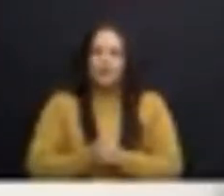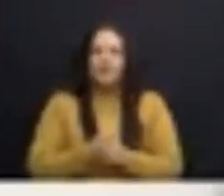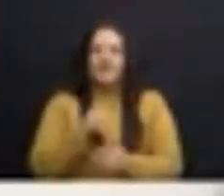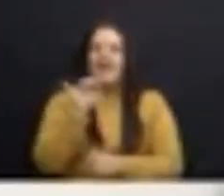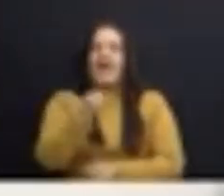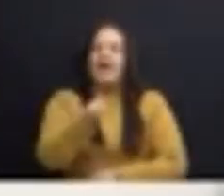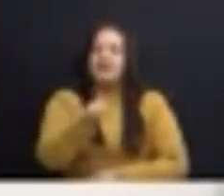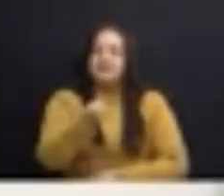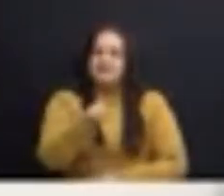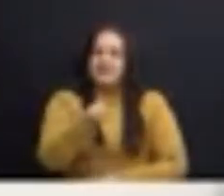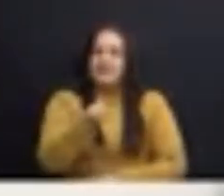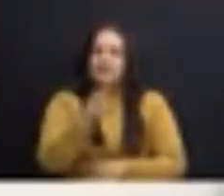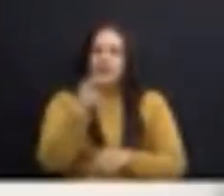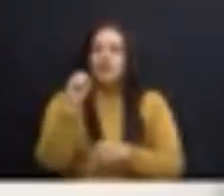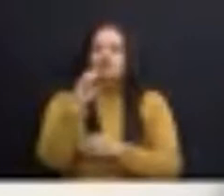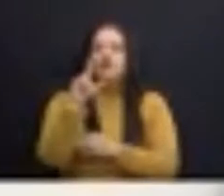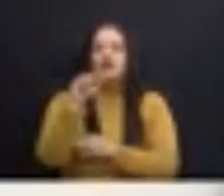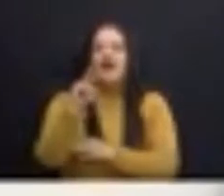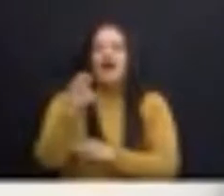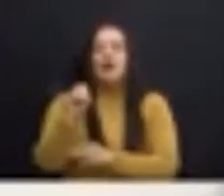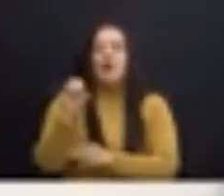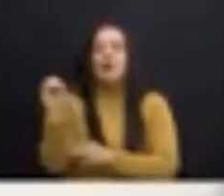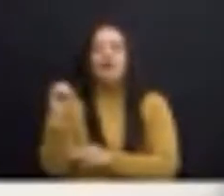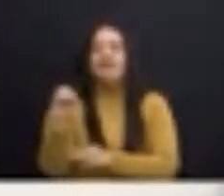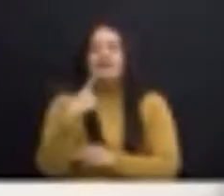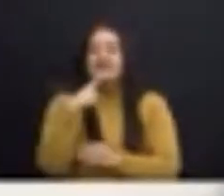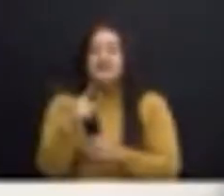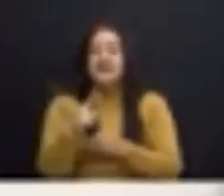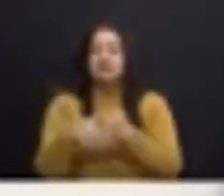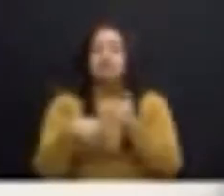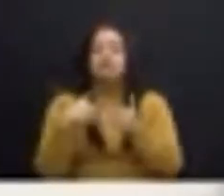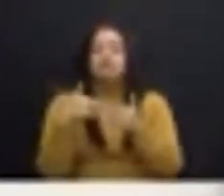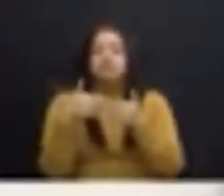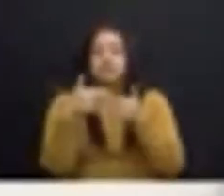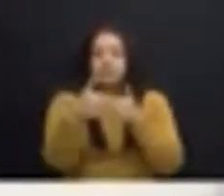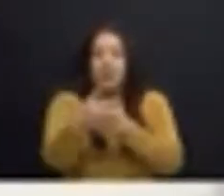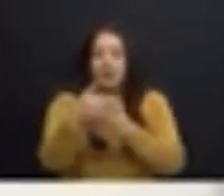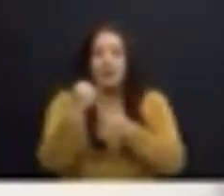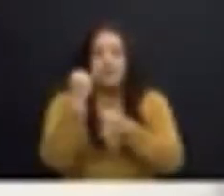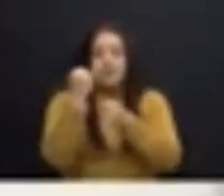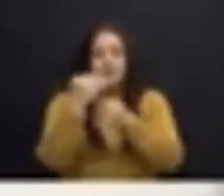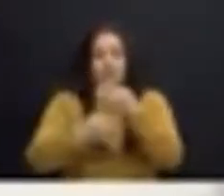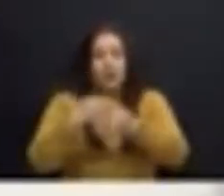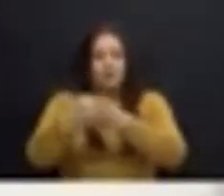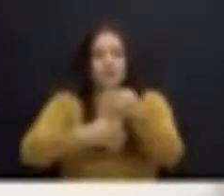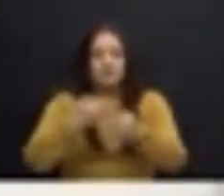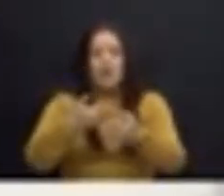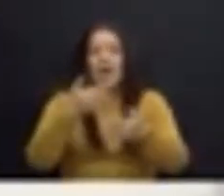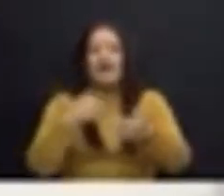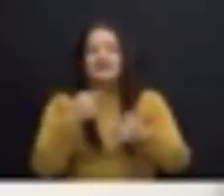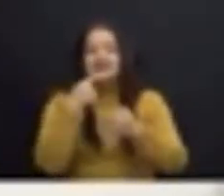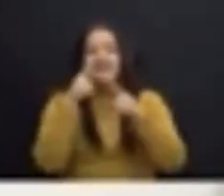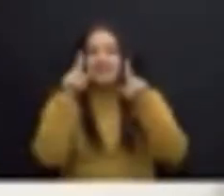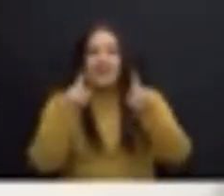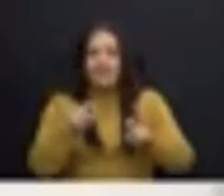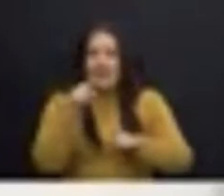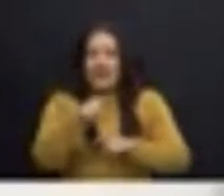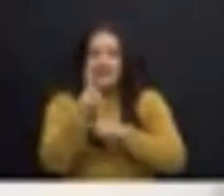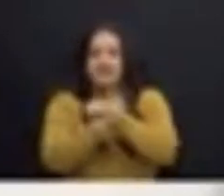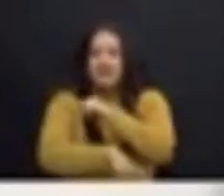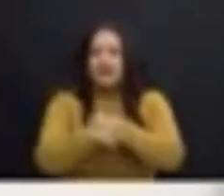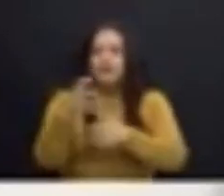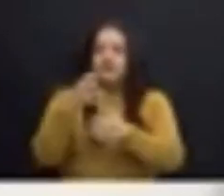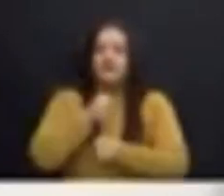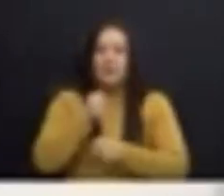Asimismo, Solano Ortiz aseguró que hacia el final del proceso y antes de que se dictaminara la sanción, recibió la visita de